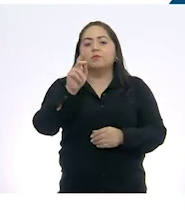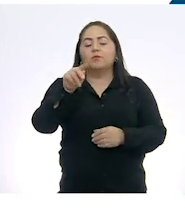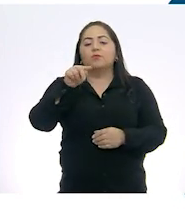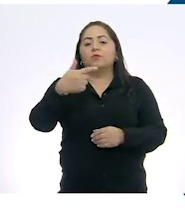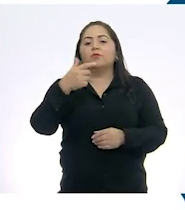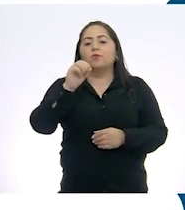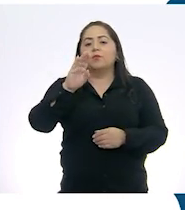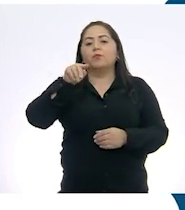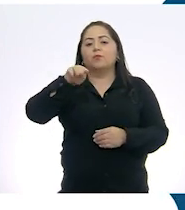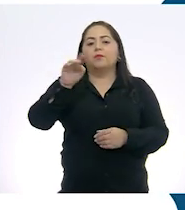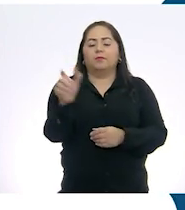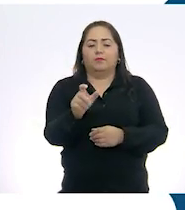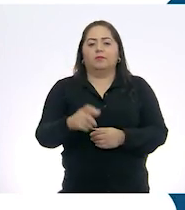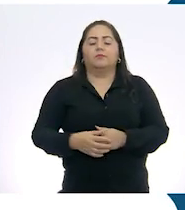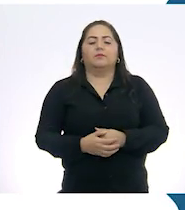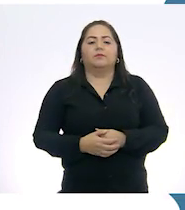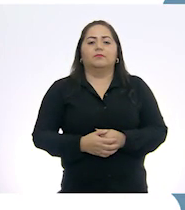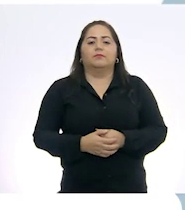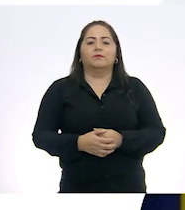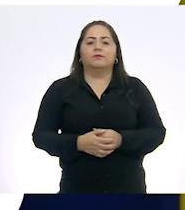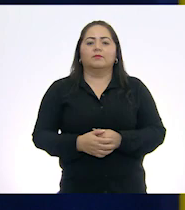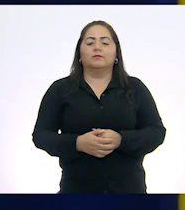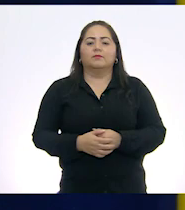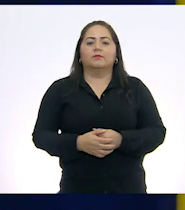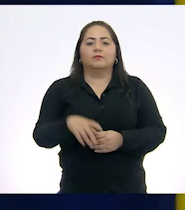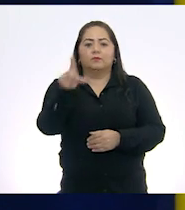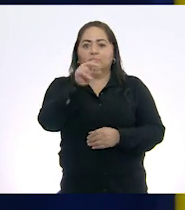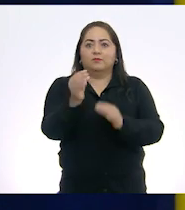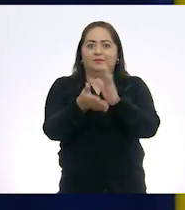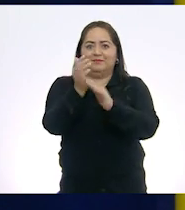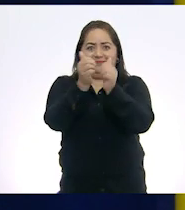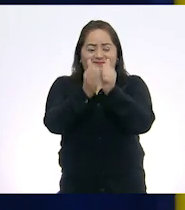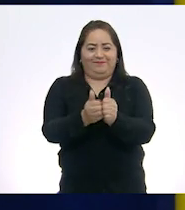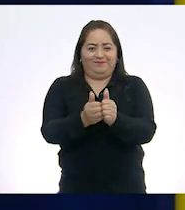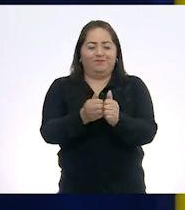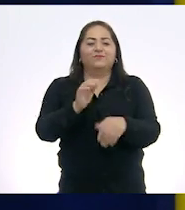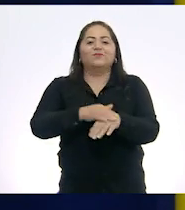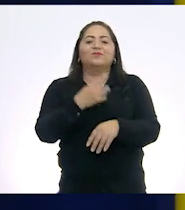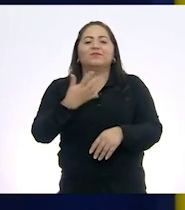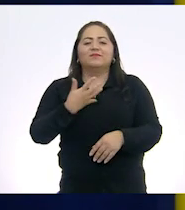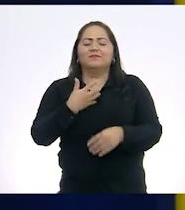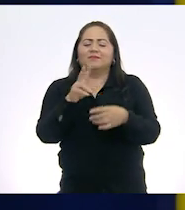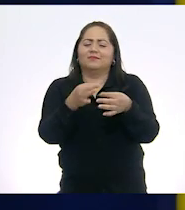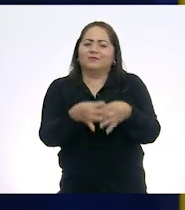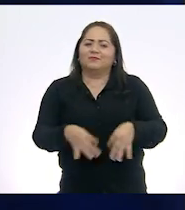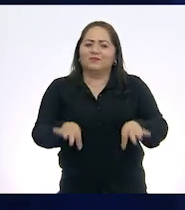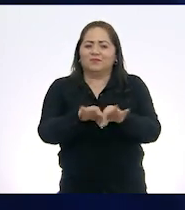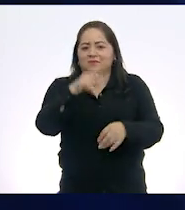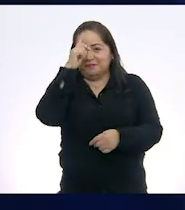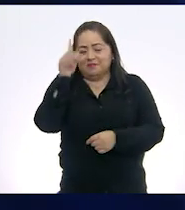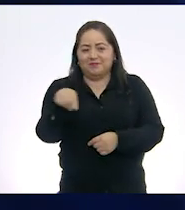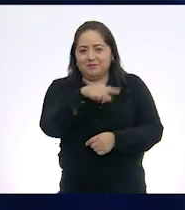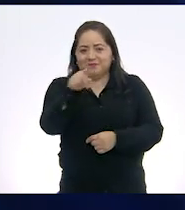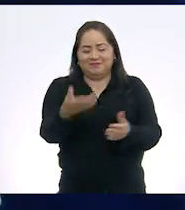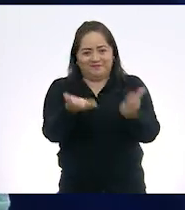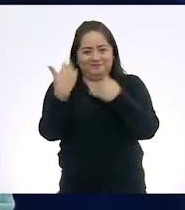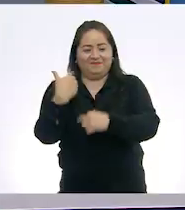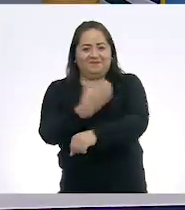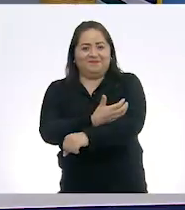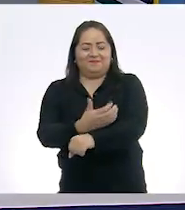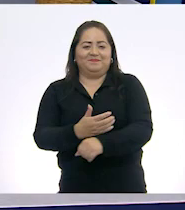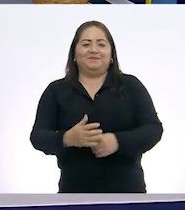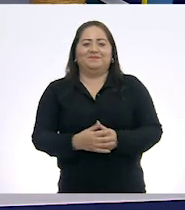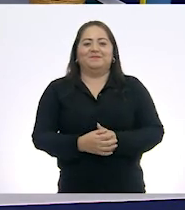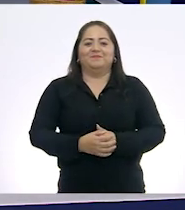.gob.mx No se muevan de su lugar. Tenemos algo muy importante para ustedes. Acompáñennos.